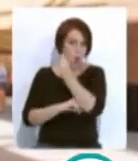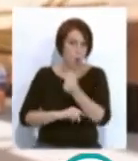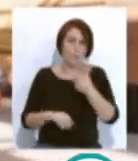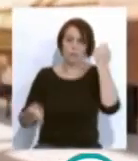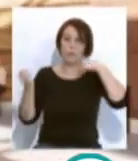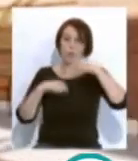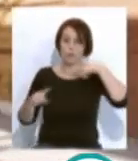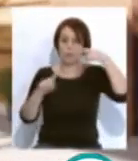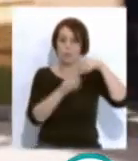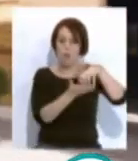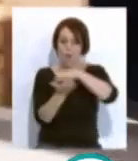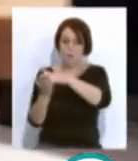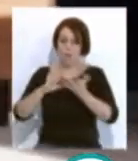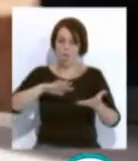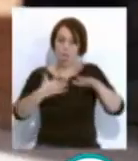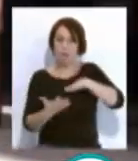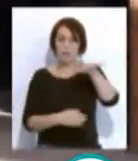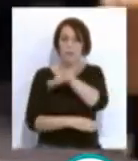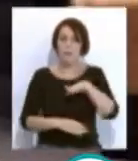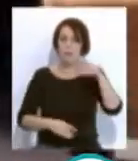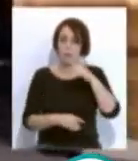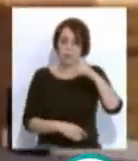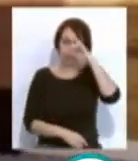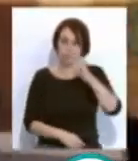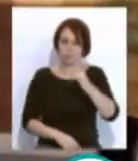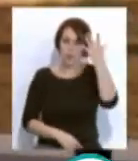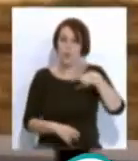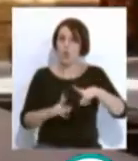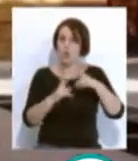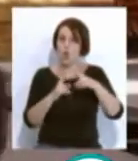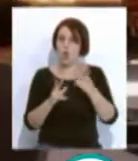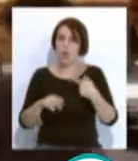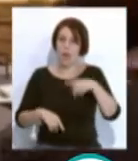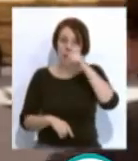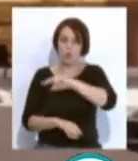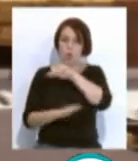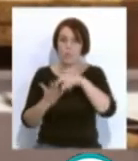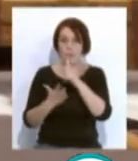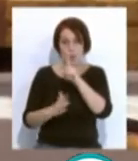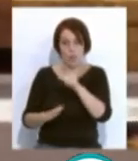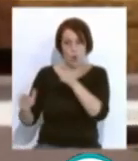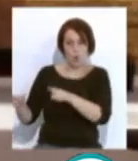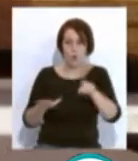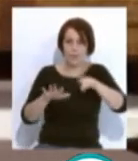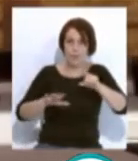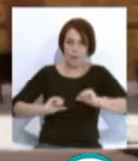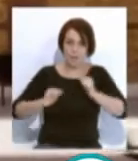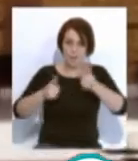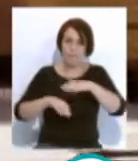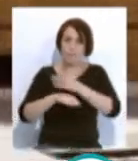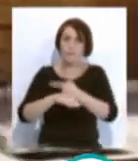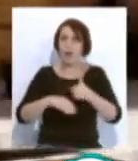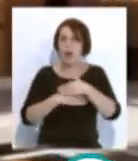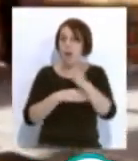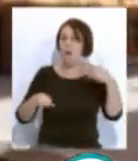convertir las naves en un espacio de innovación social, arranquen en el segundo semestre de 2021 con el objetivo de abrir al público